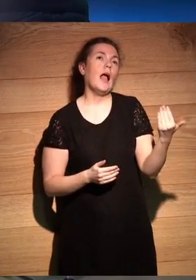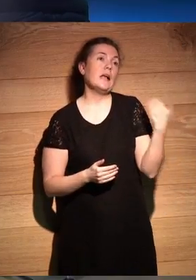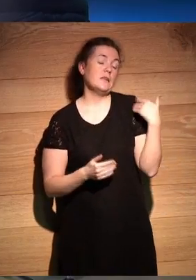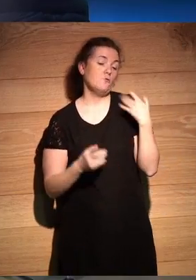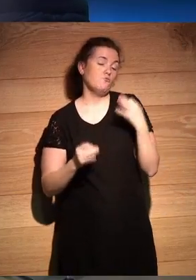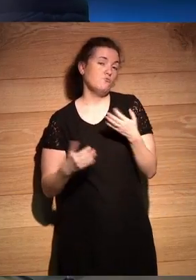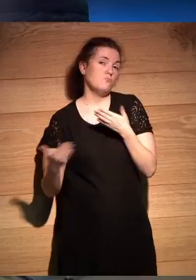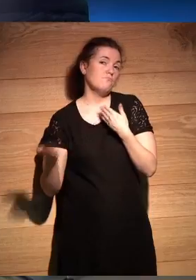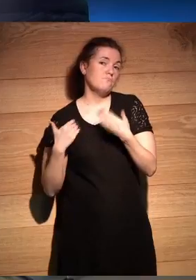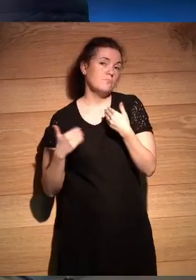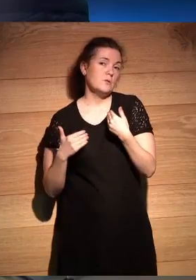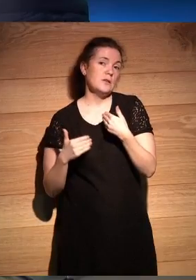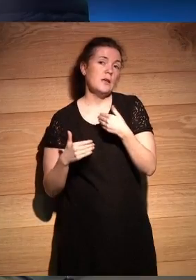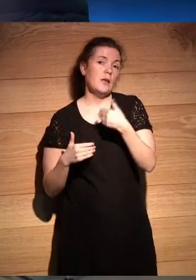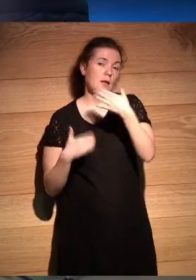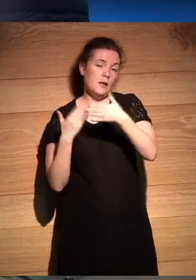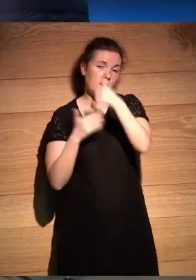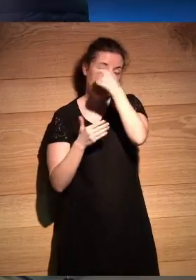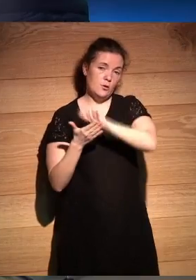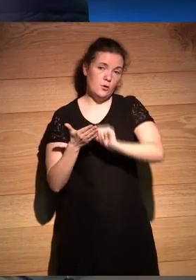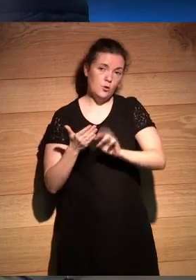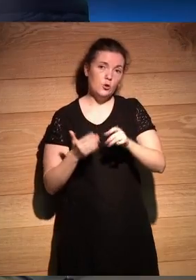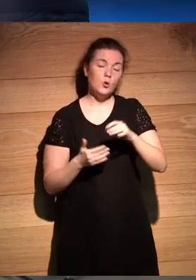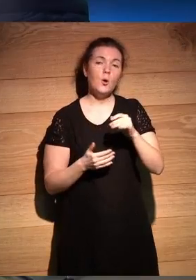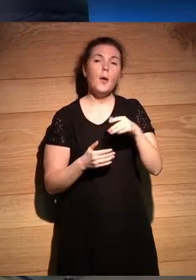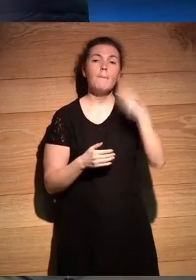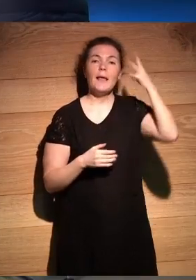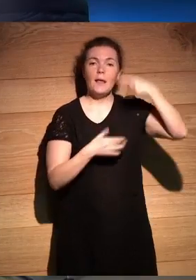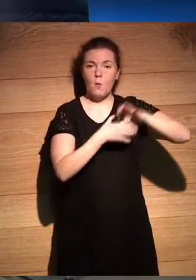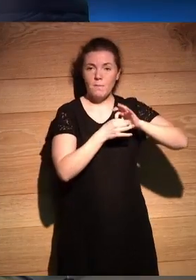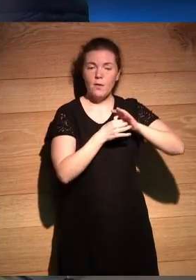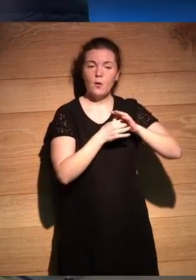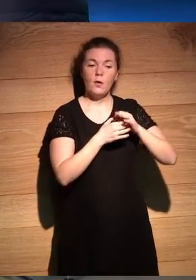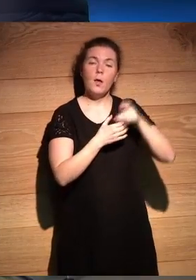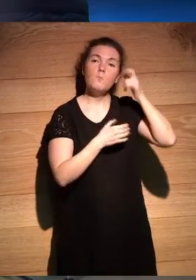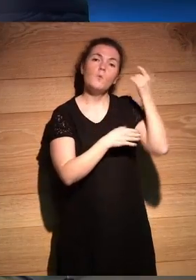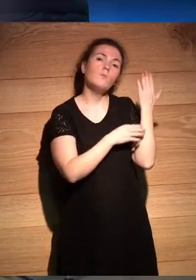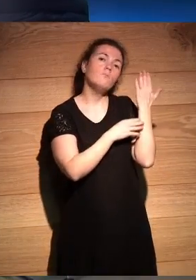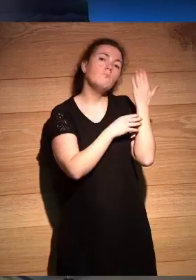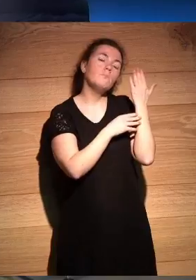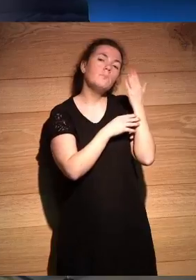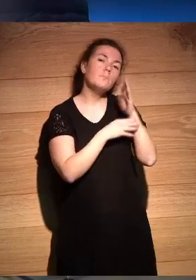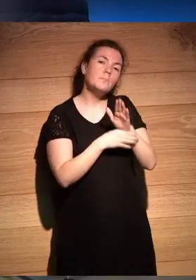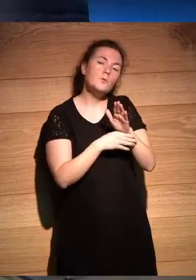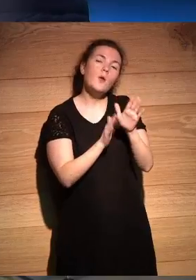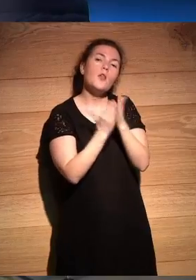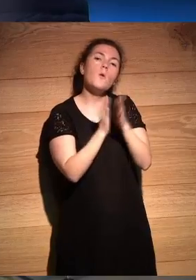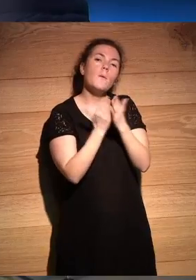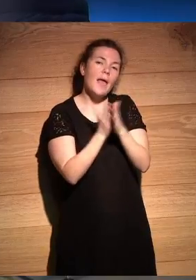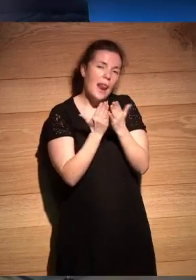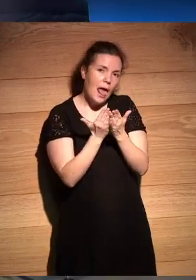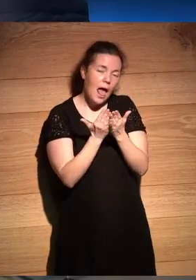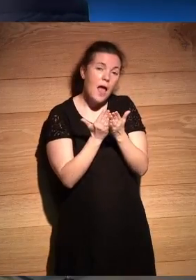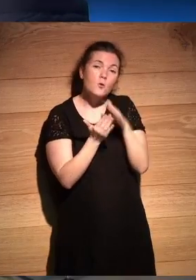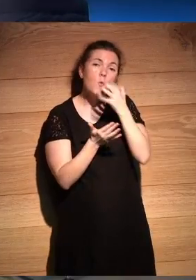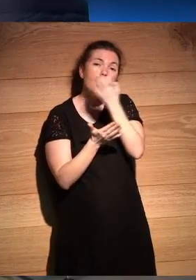comentábamos con un otro literato mexicano amigo Juan Pablo Villalobos acaba de presentar un pueblo una novela y uno de